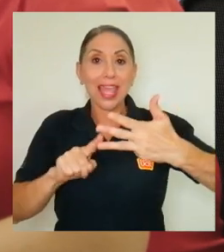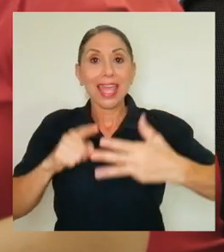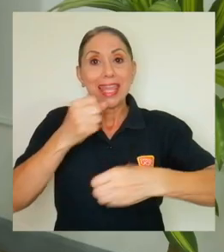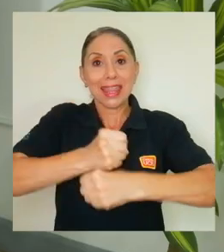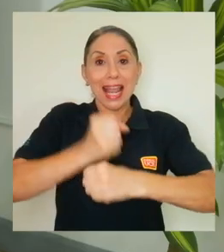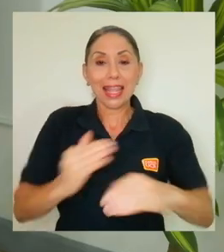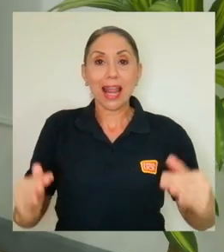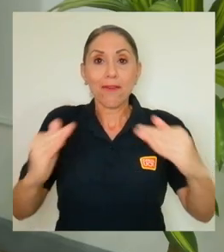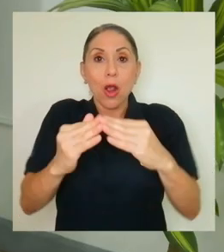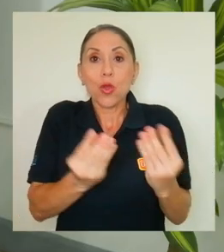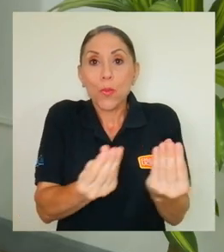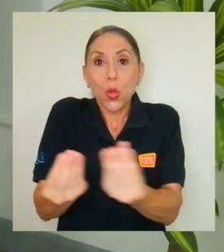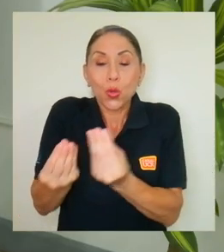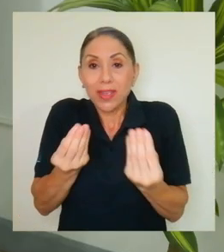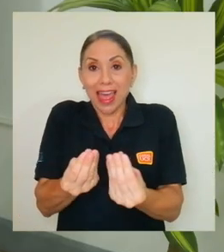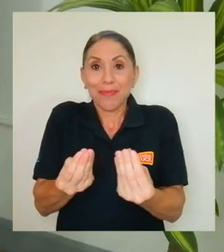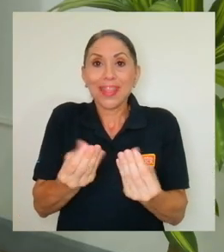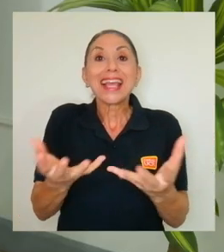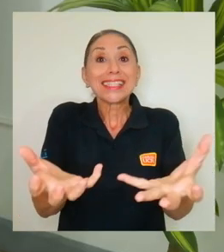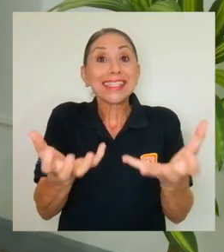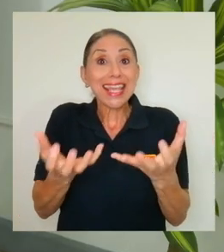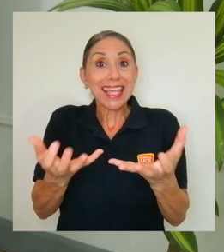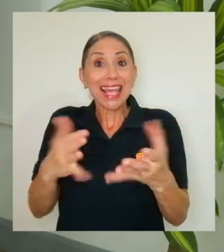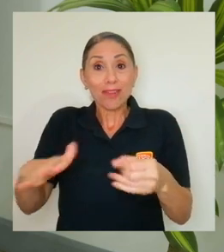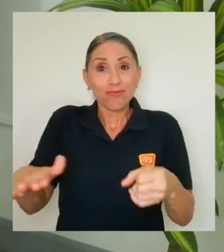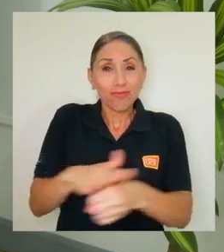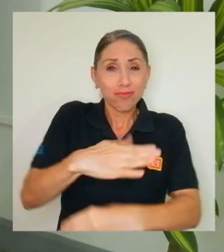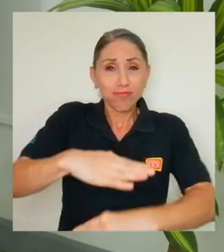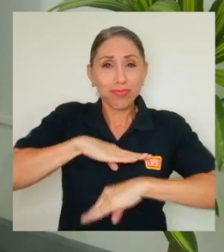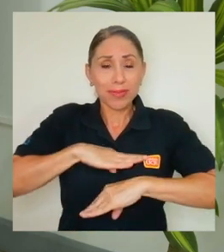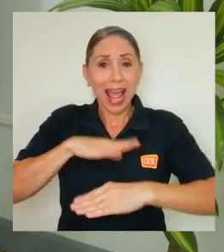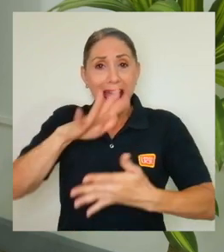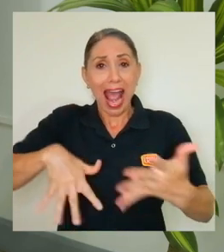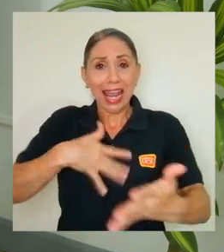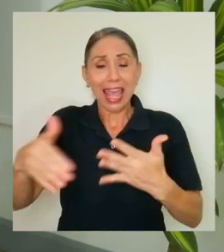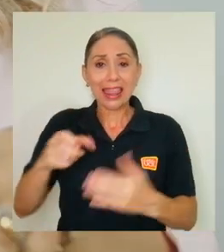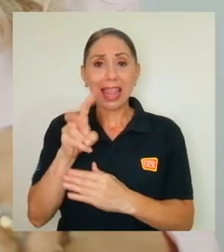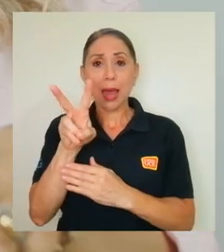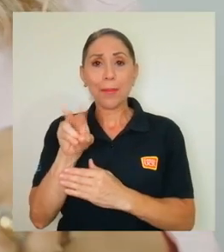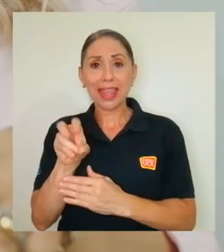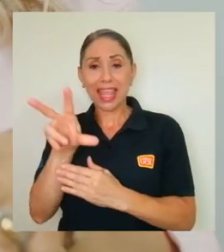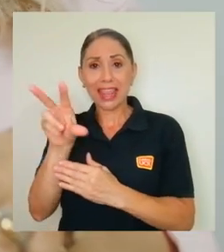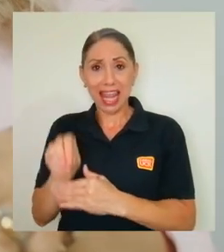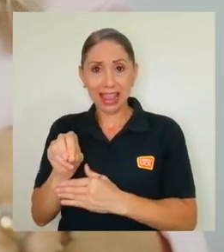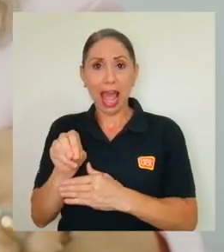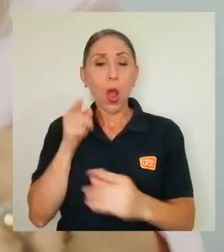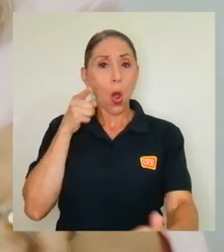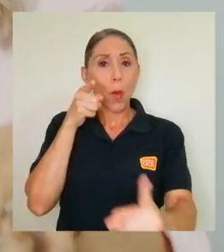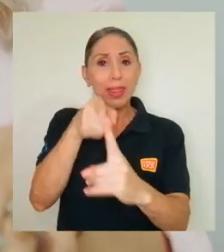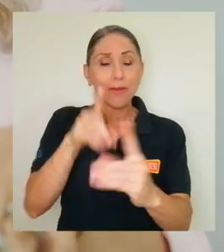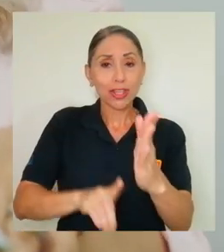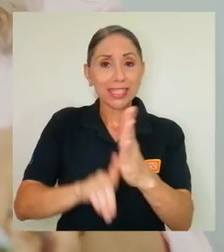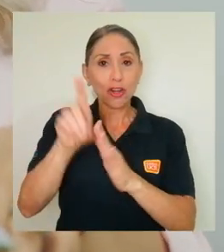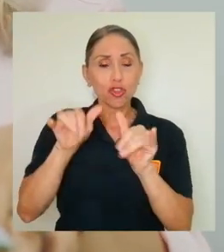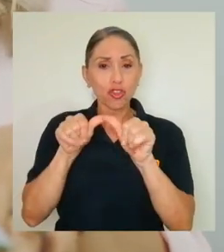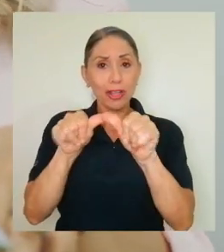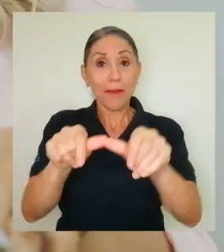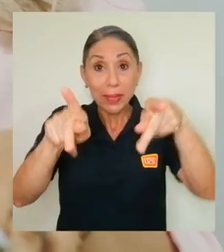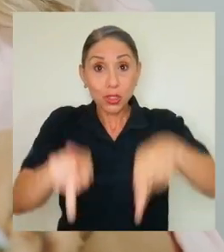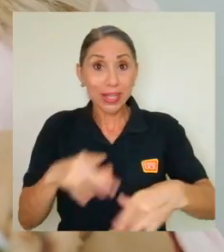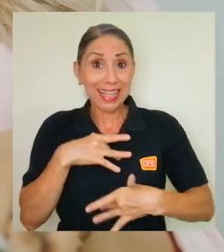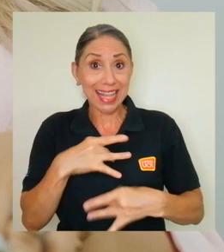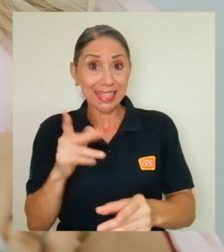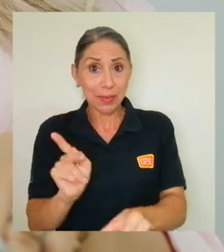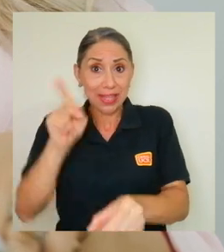Con esto, se pretende atender lo que dispone la Agenda 2030 en los Objetivos de Desarrollo Sostenible. Las y los interesados en participar